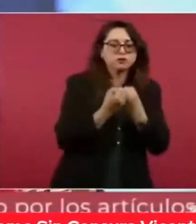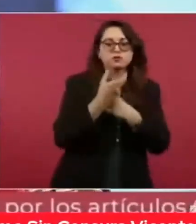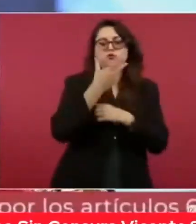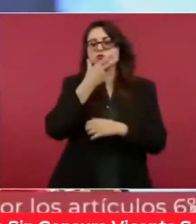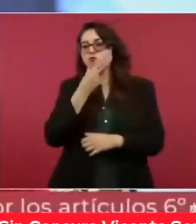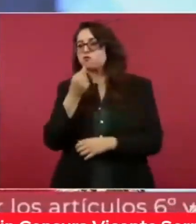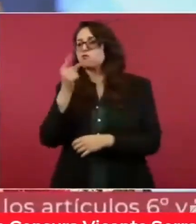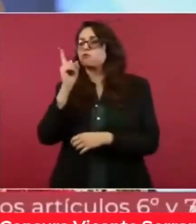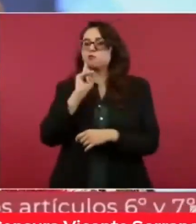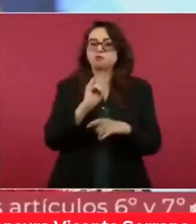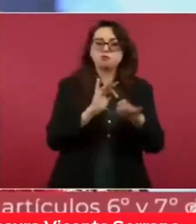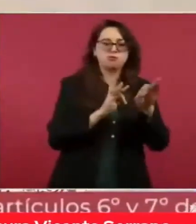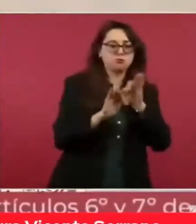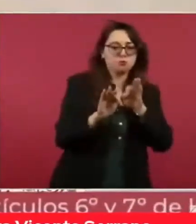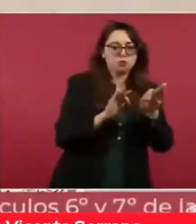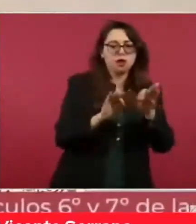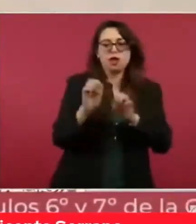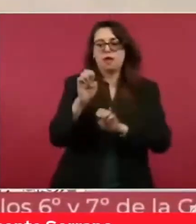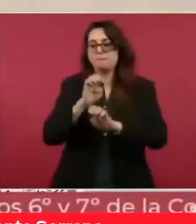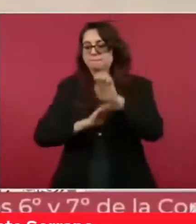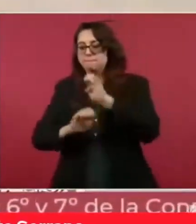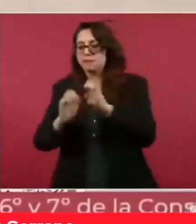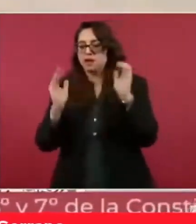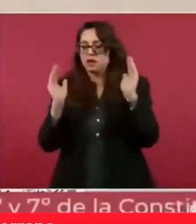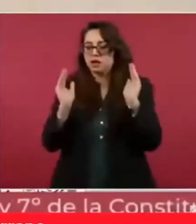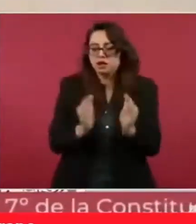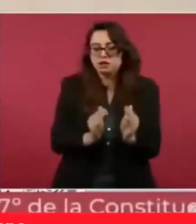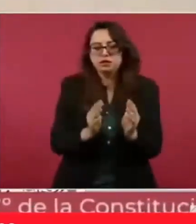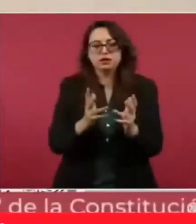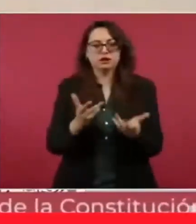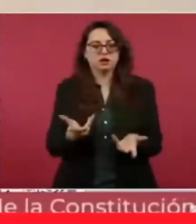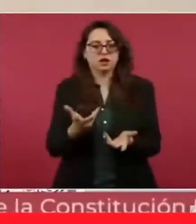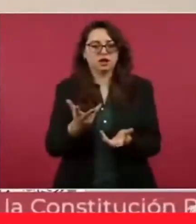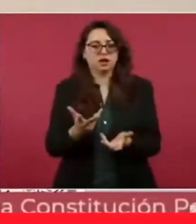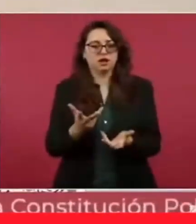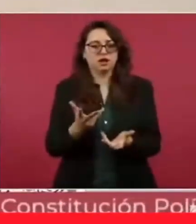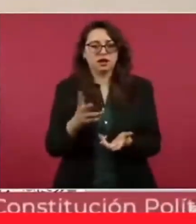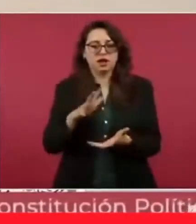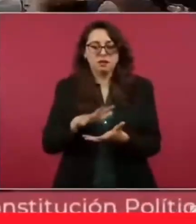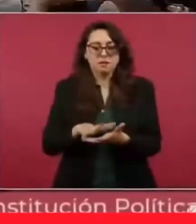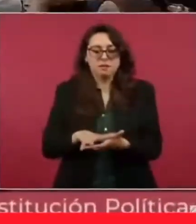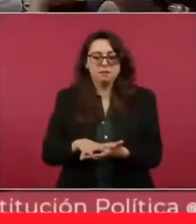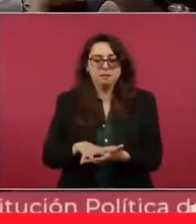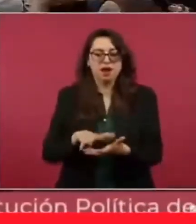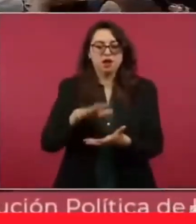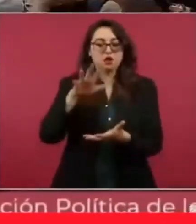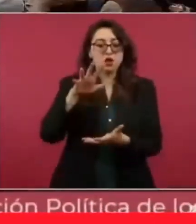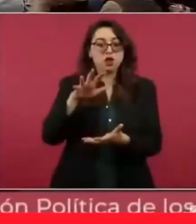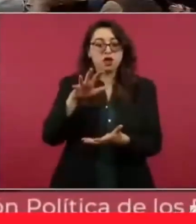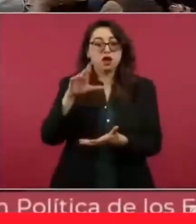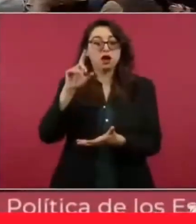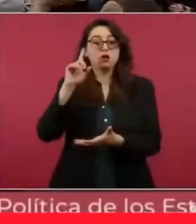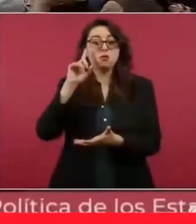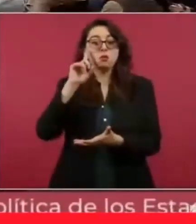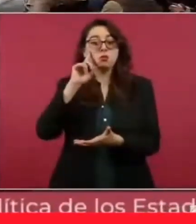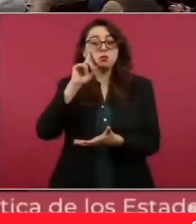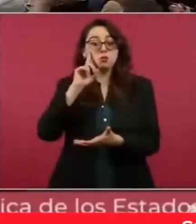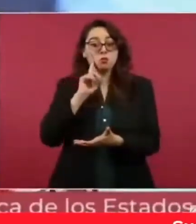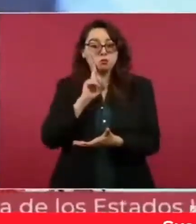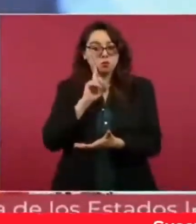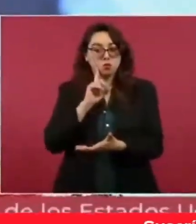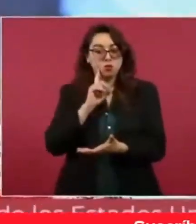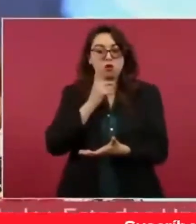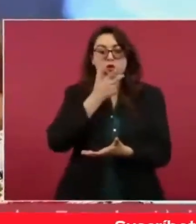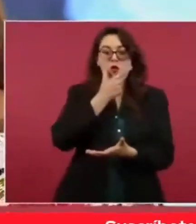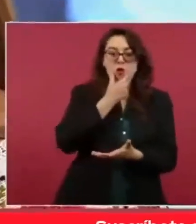trabajadores, cooperativas y empresas que pertenezcan en su mayoría o exclusivamente a las y